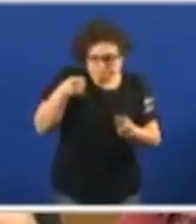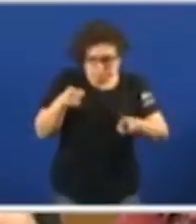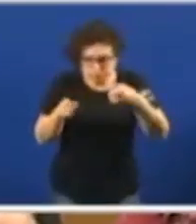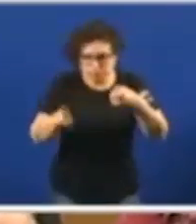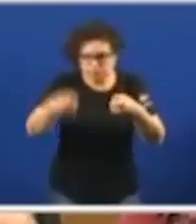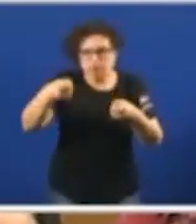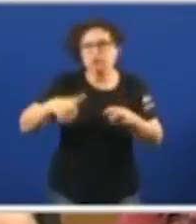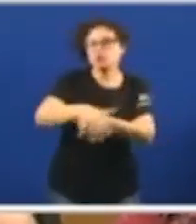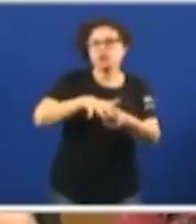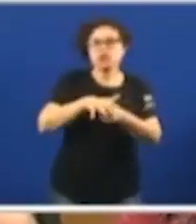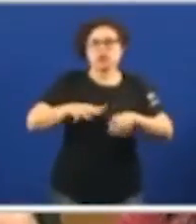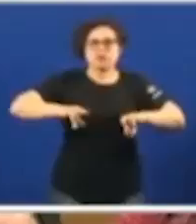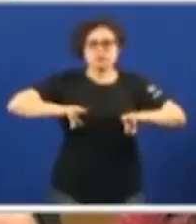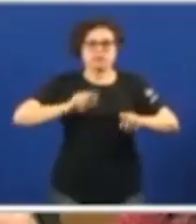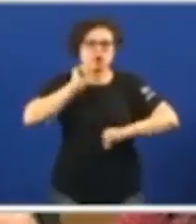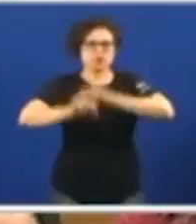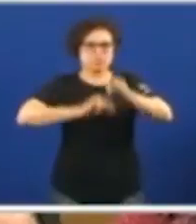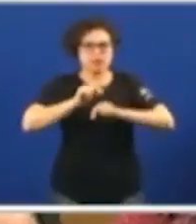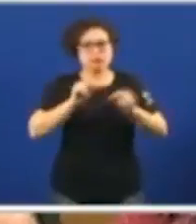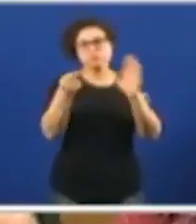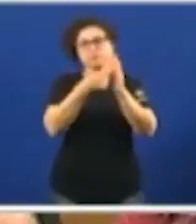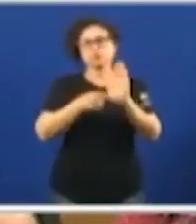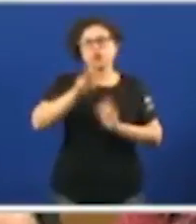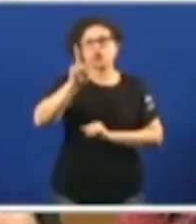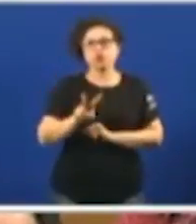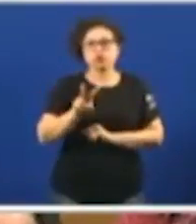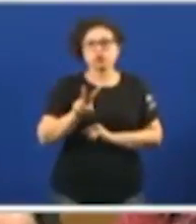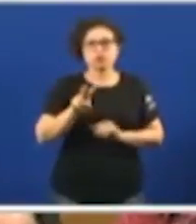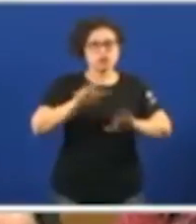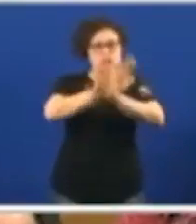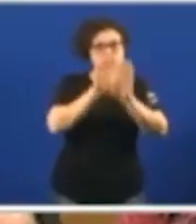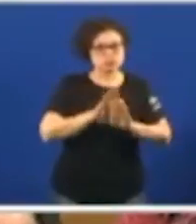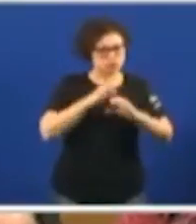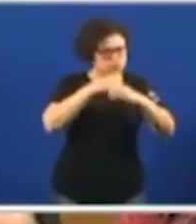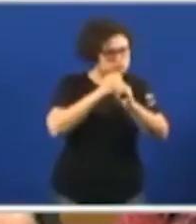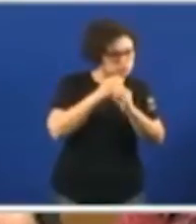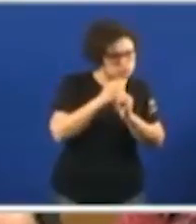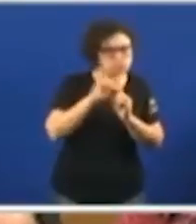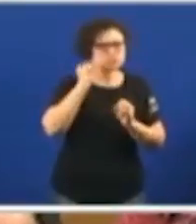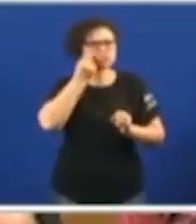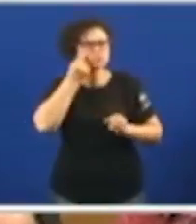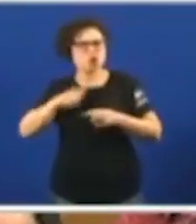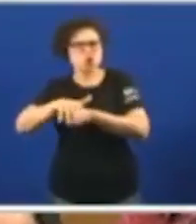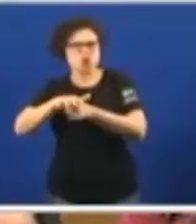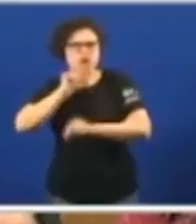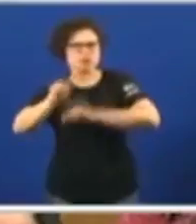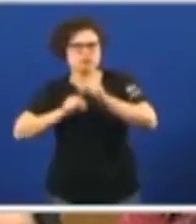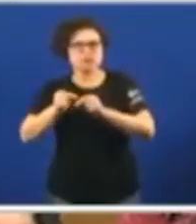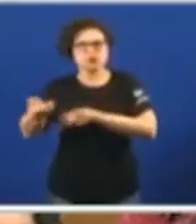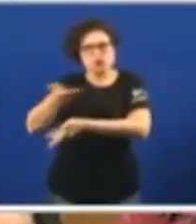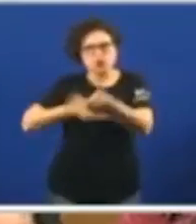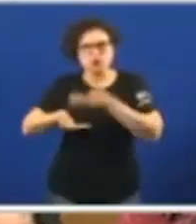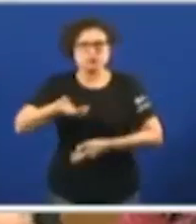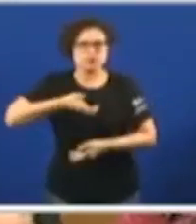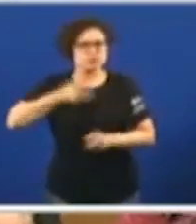lugar de contrasto. 2, unha vez conhecidos os resultados do estudio localizadas as zonas contaminadas, realizar en colaboración co Concello un proxecto de